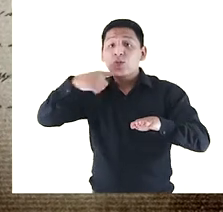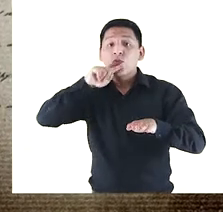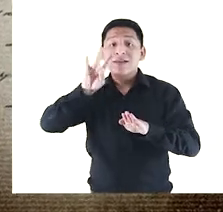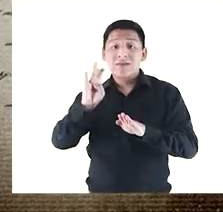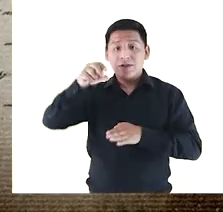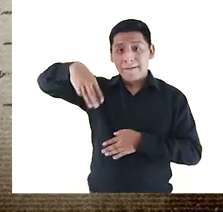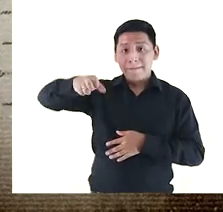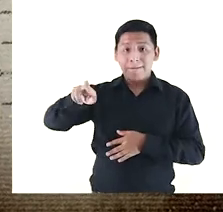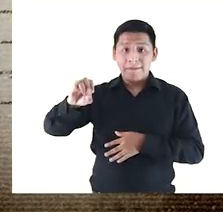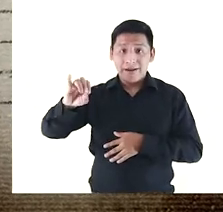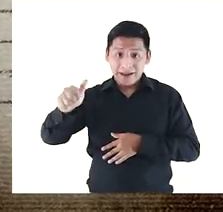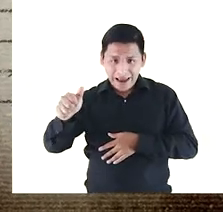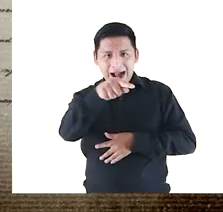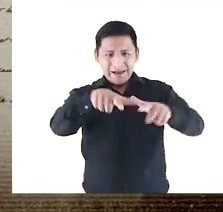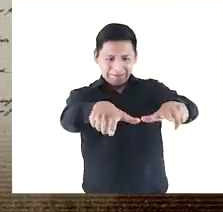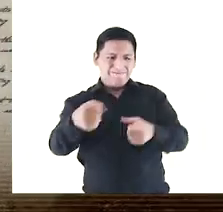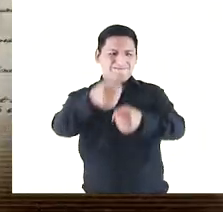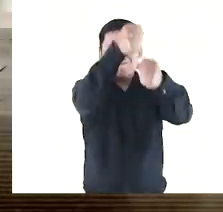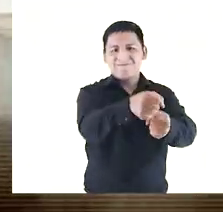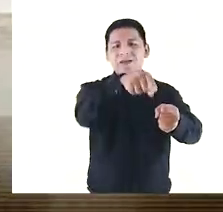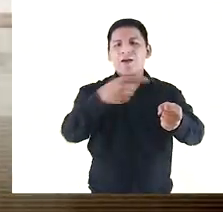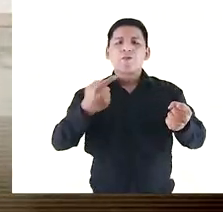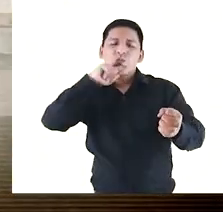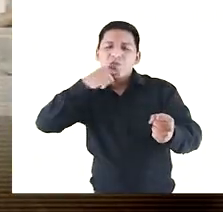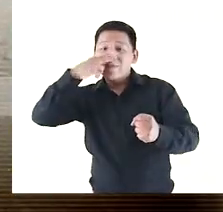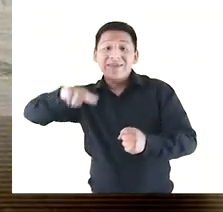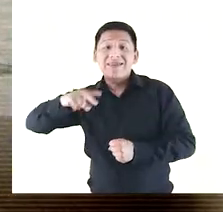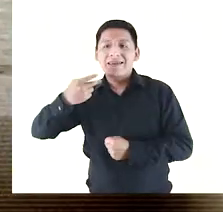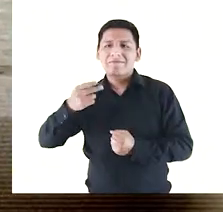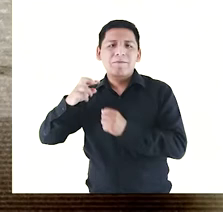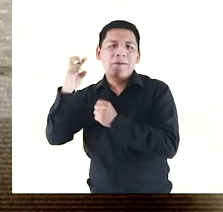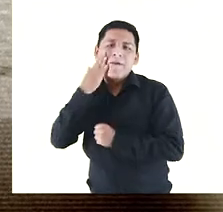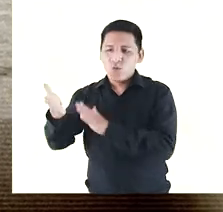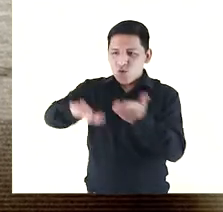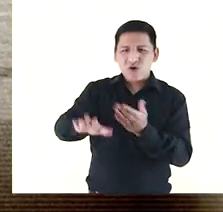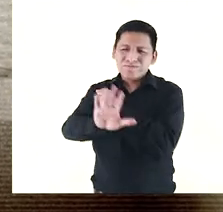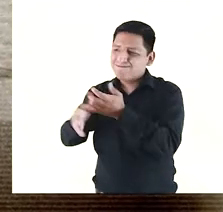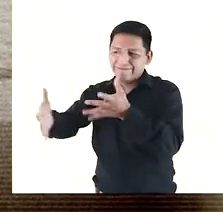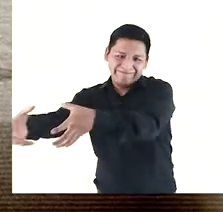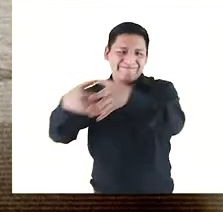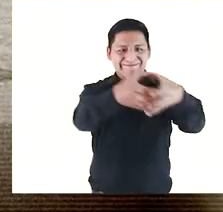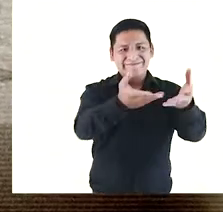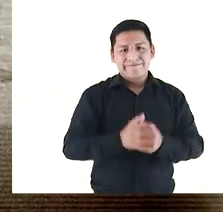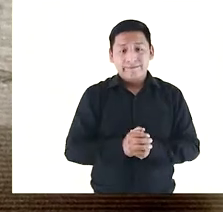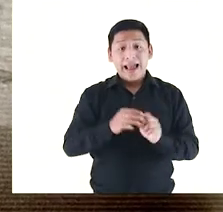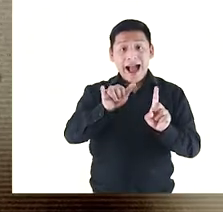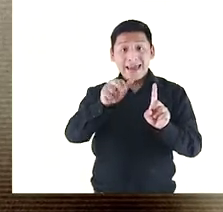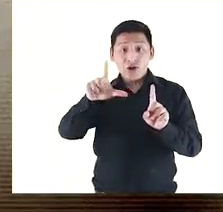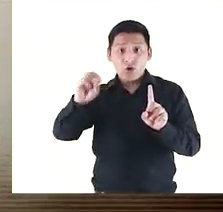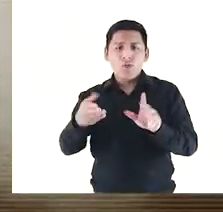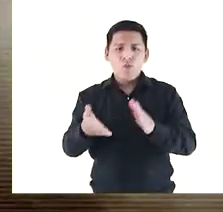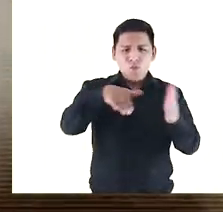profesión, y su esposa María Jacinta Montoya, establecieron en este lugar un pequeño hospicio para niñas huérfanas y desprotegidas.